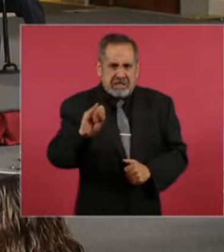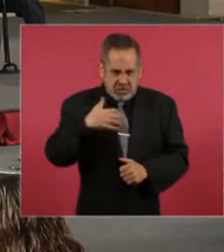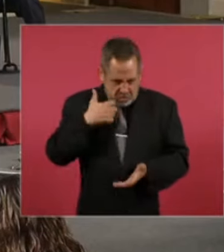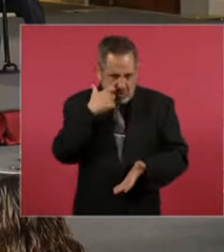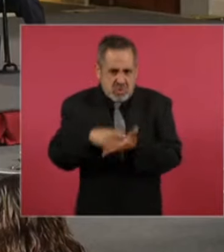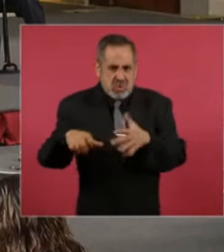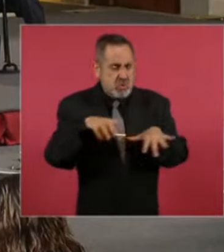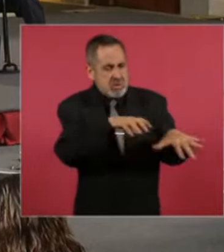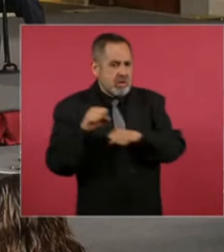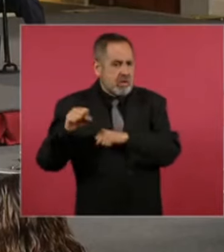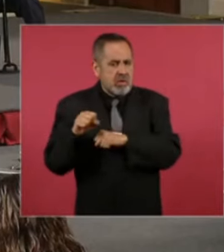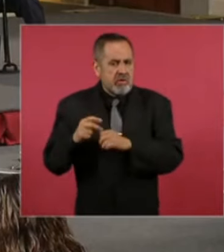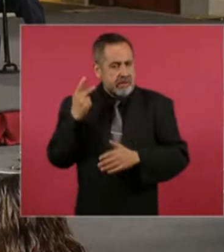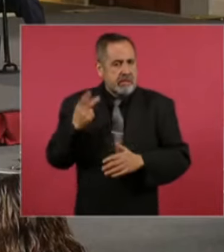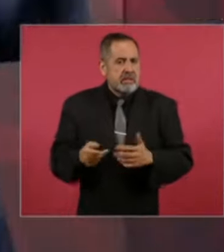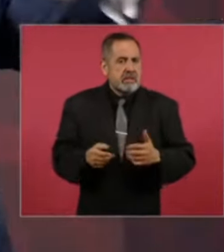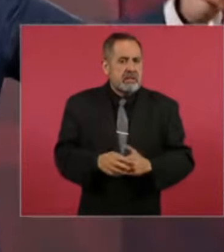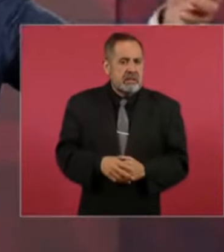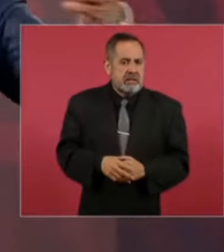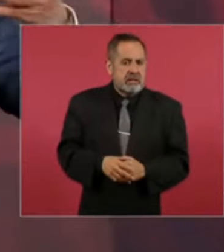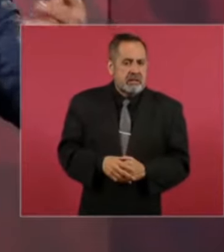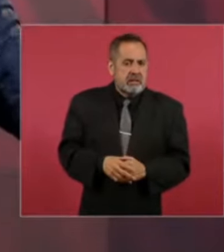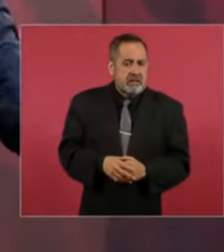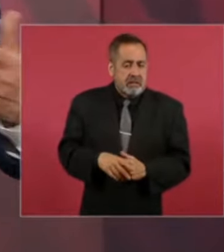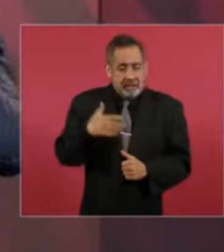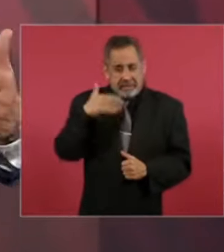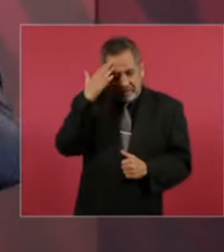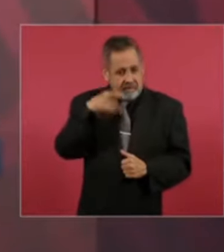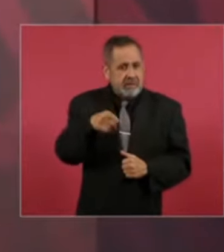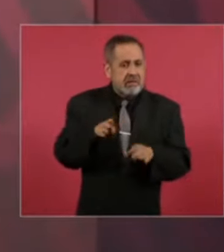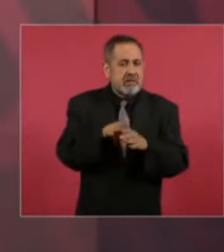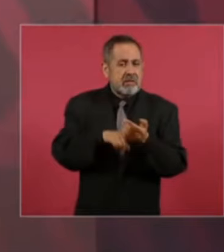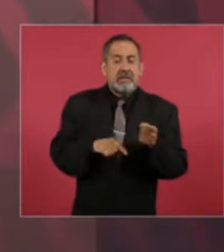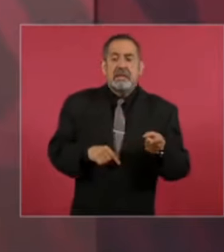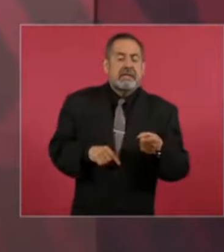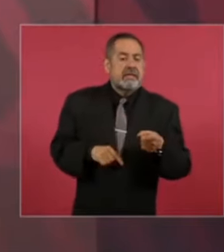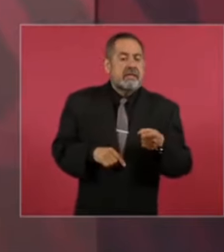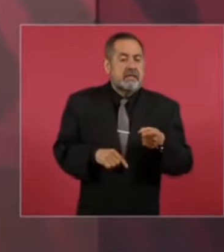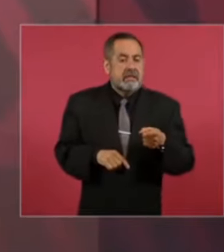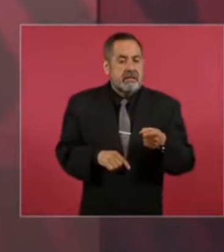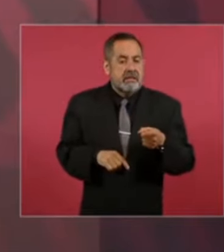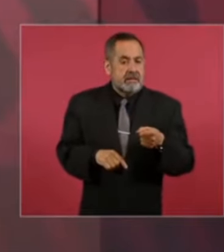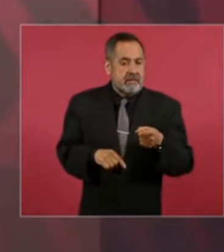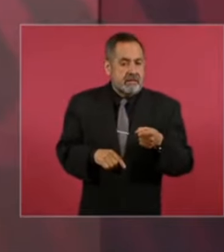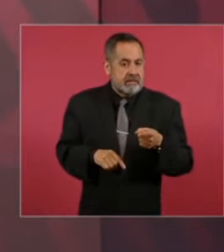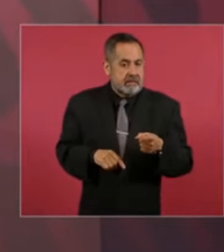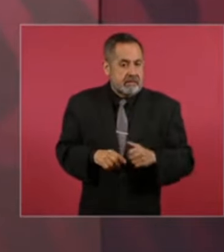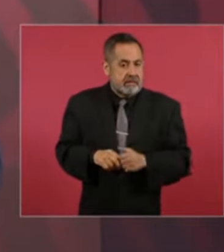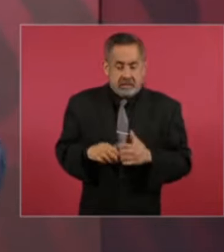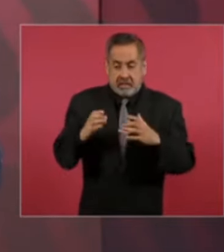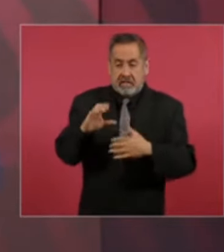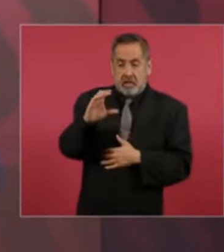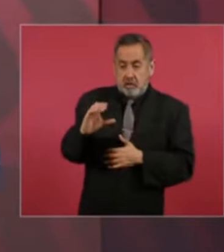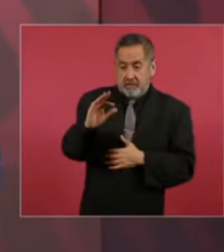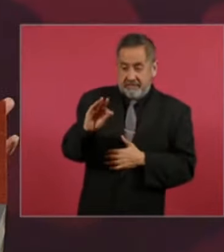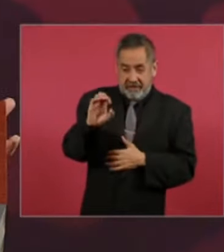¿sí? ¿saben cuánto estaba ya generando la Comisión Federal de Electricidad